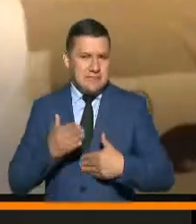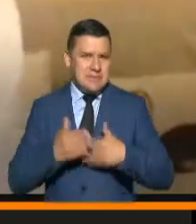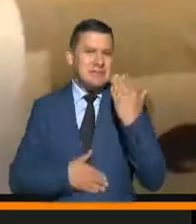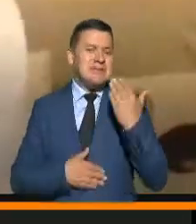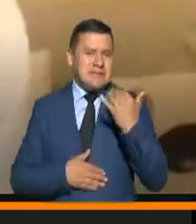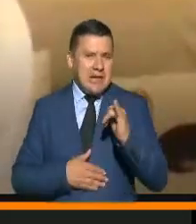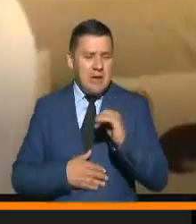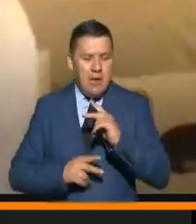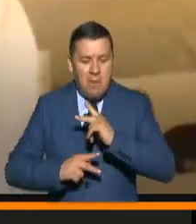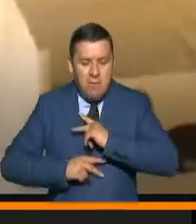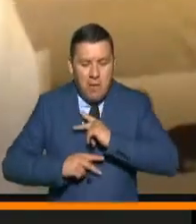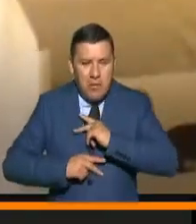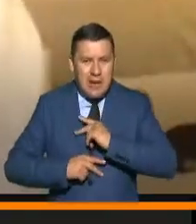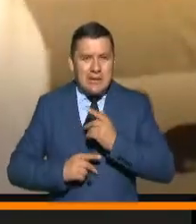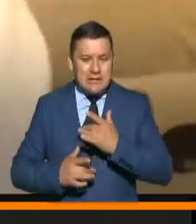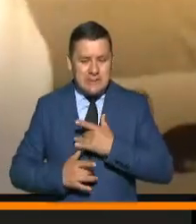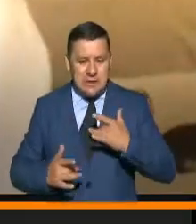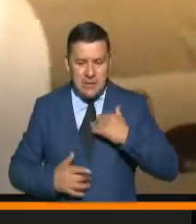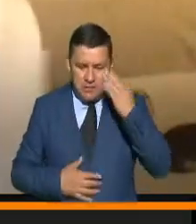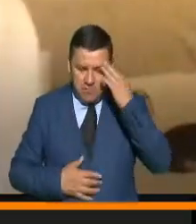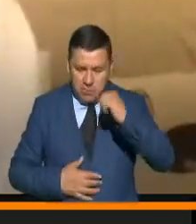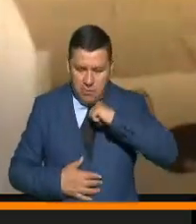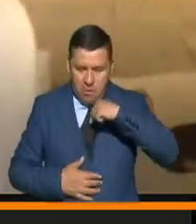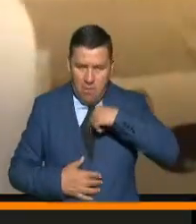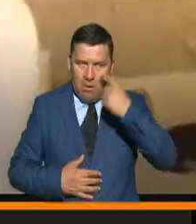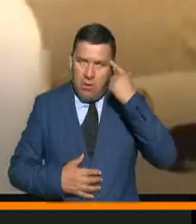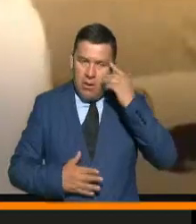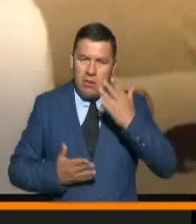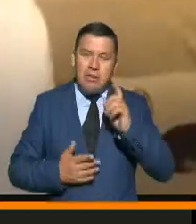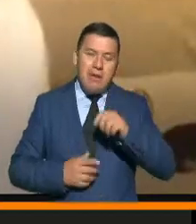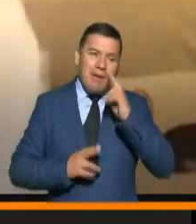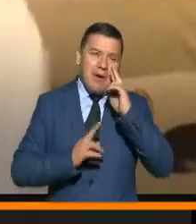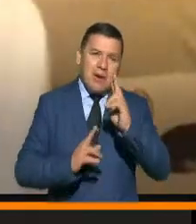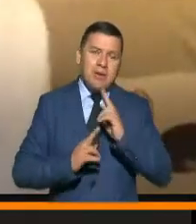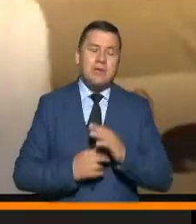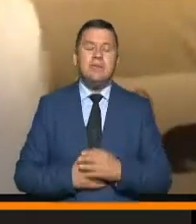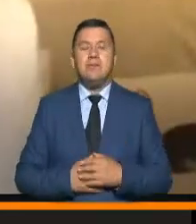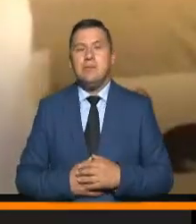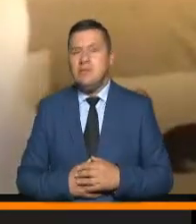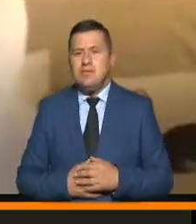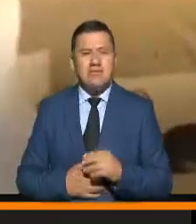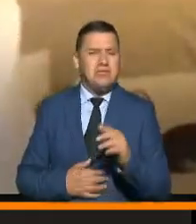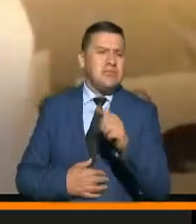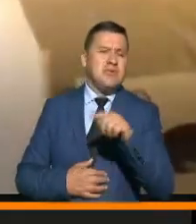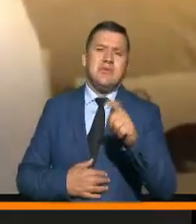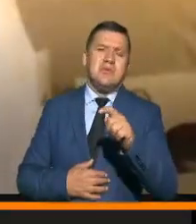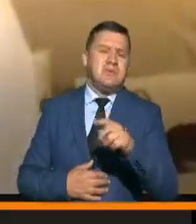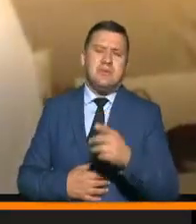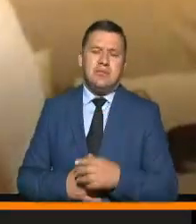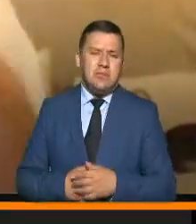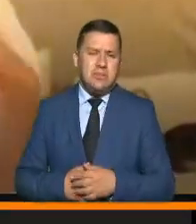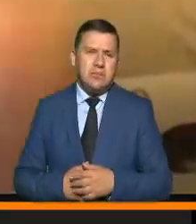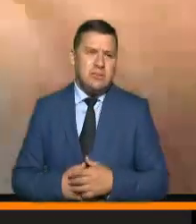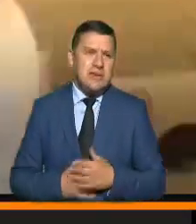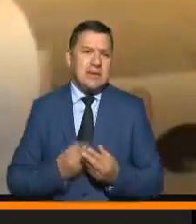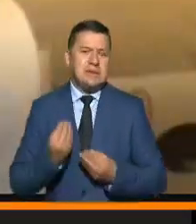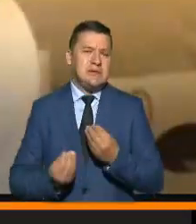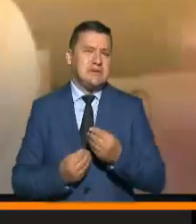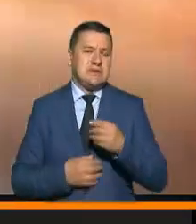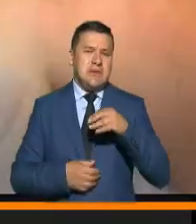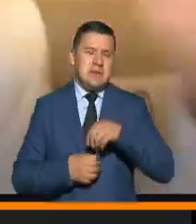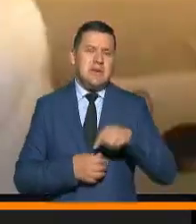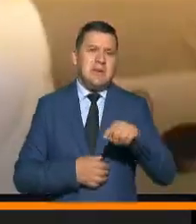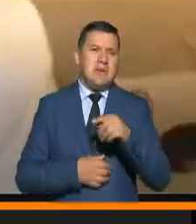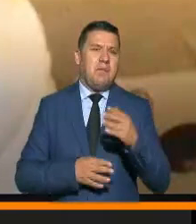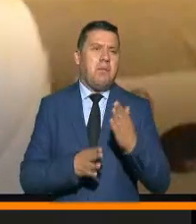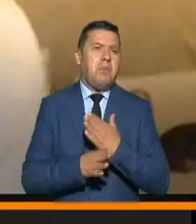recursos propios de salud mental que hay que reconocer, ¿sí? No necesariamente hacer frente